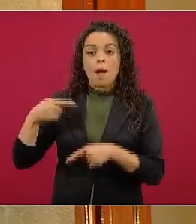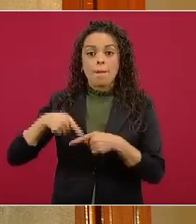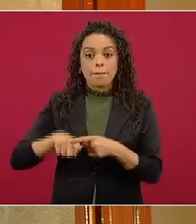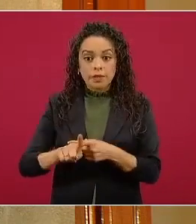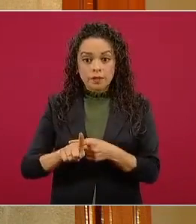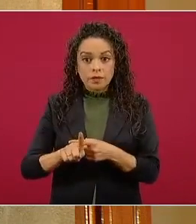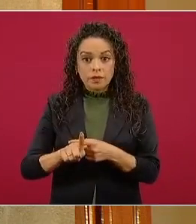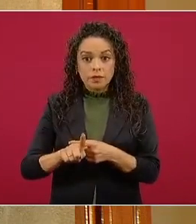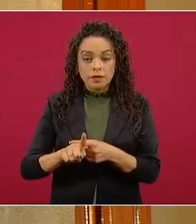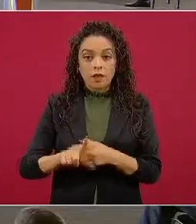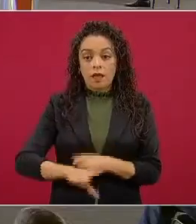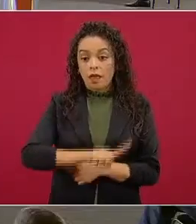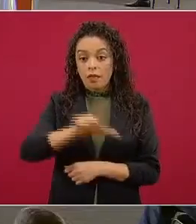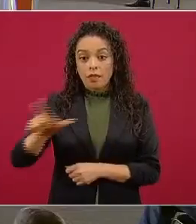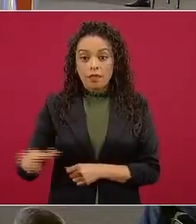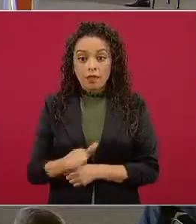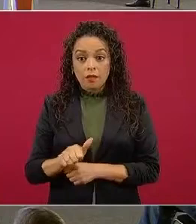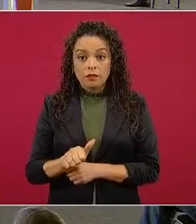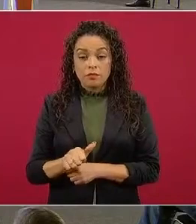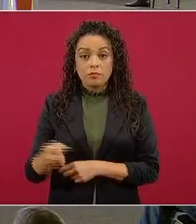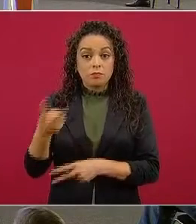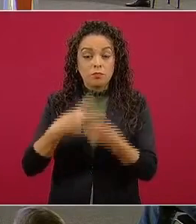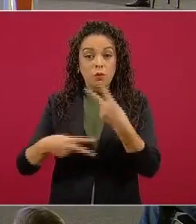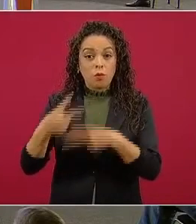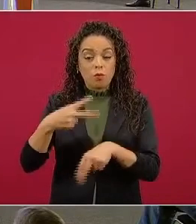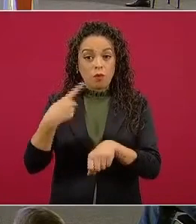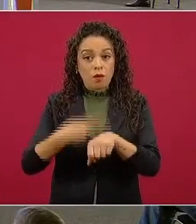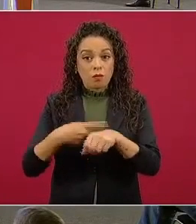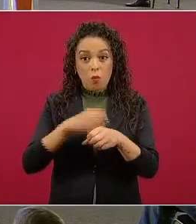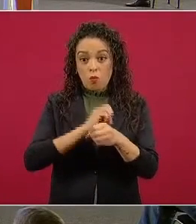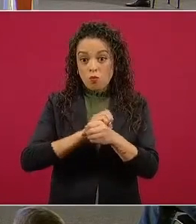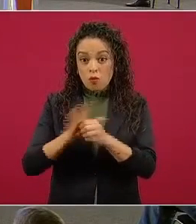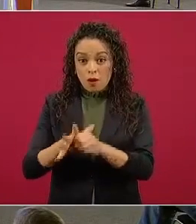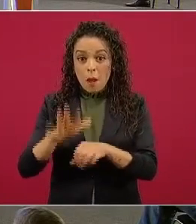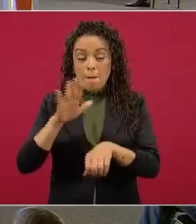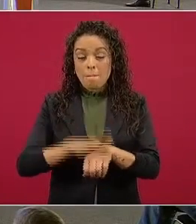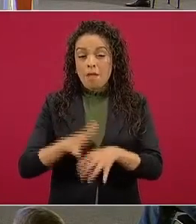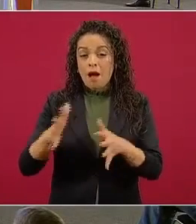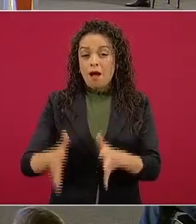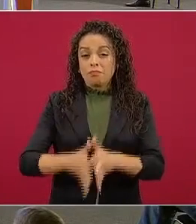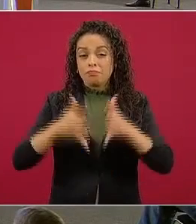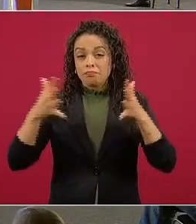pandemia lo ampliamos a dos millones de créditos.